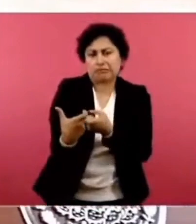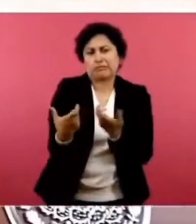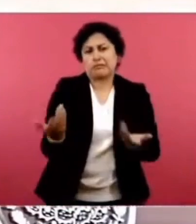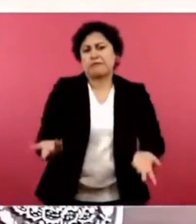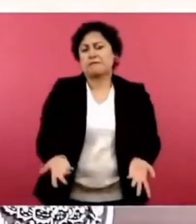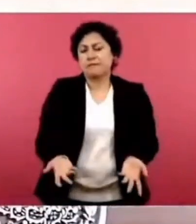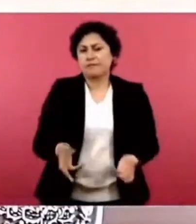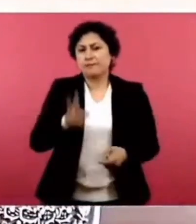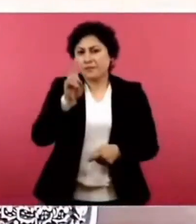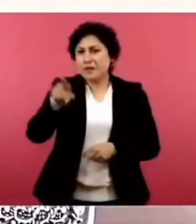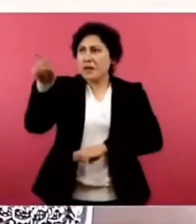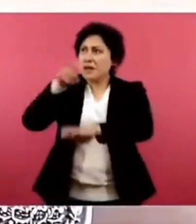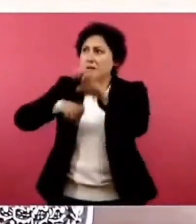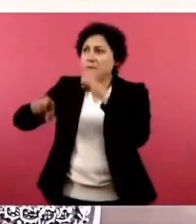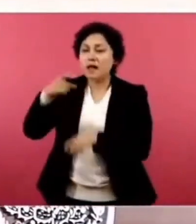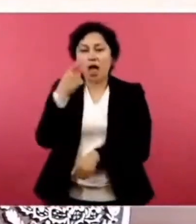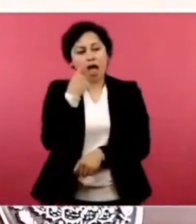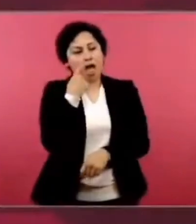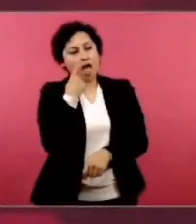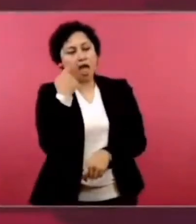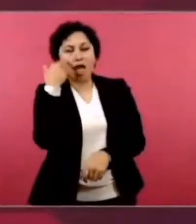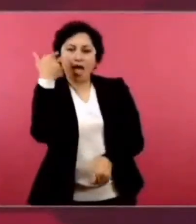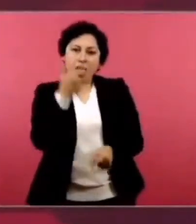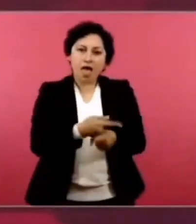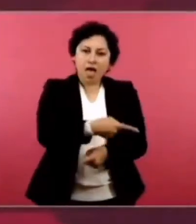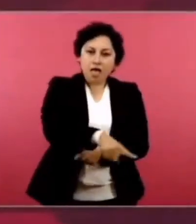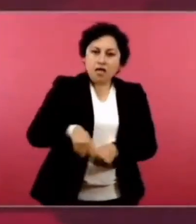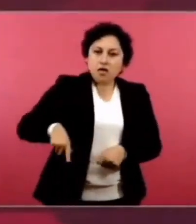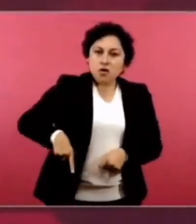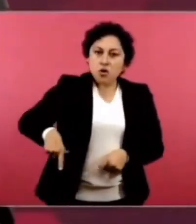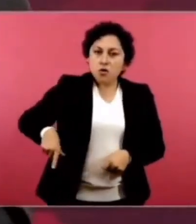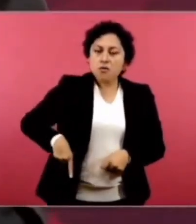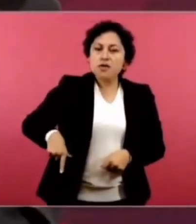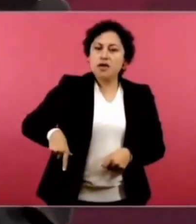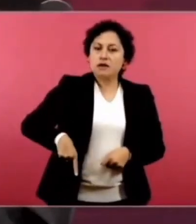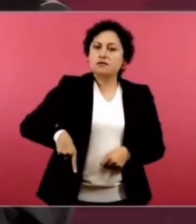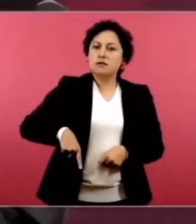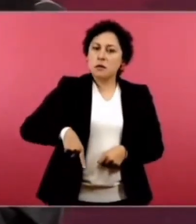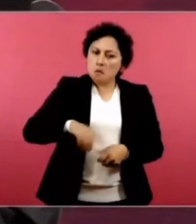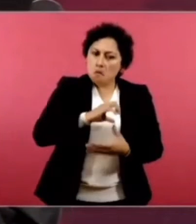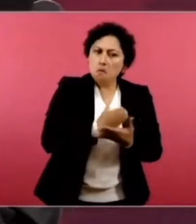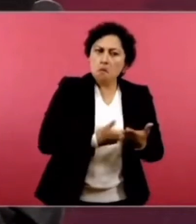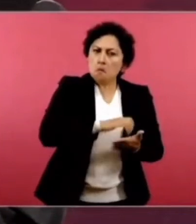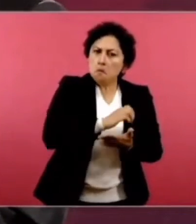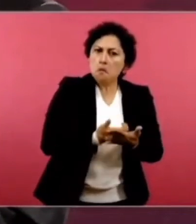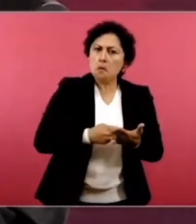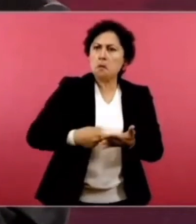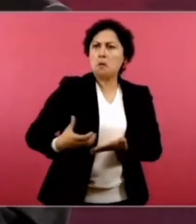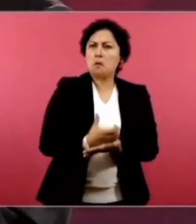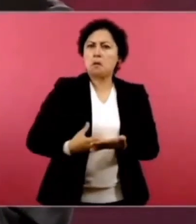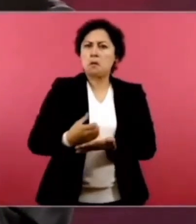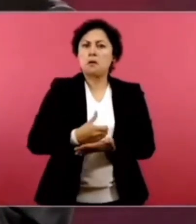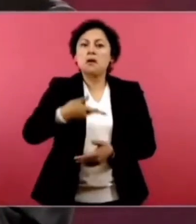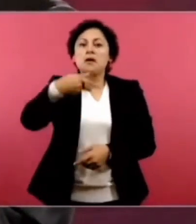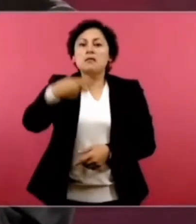jugosos para las empresas y muy malos para la nación.